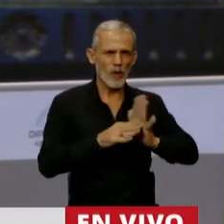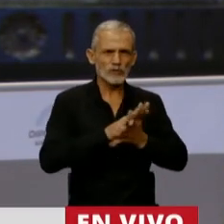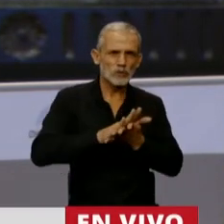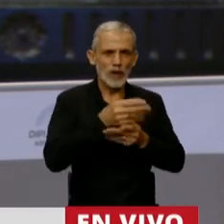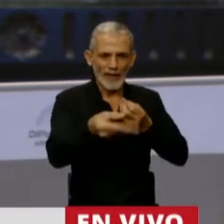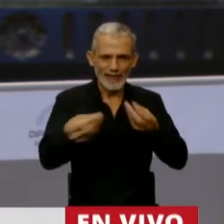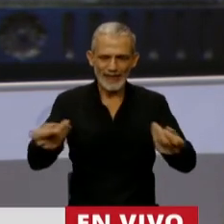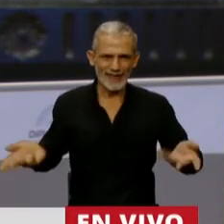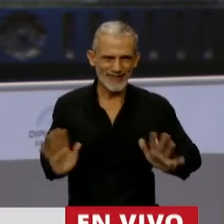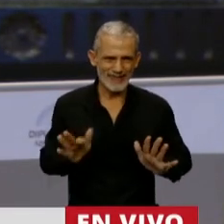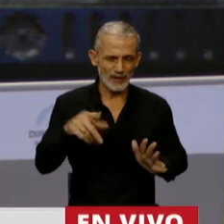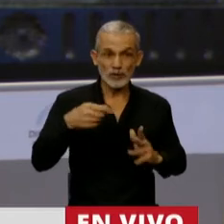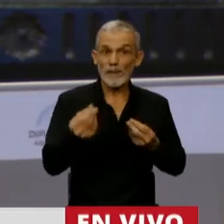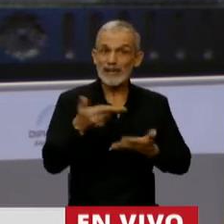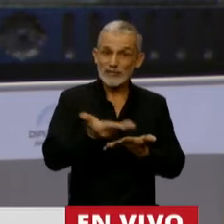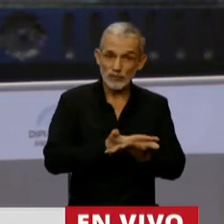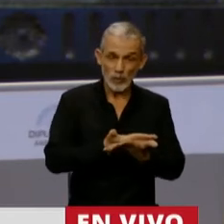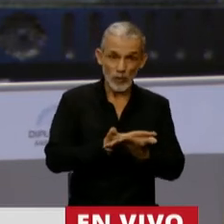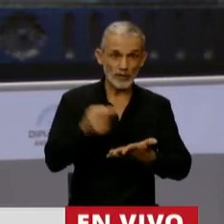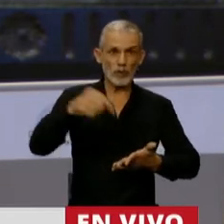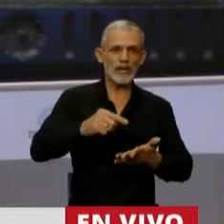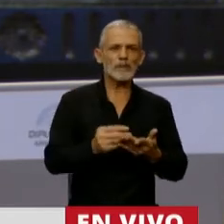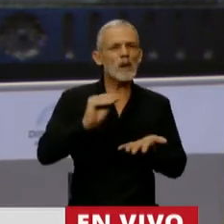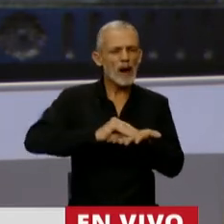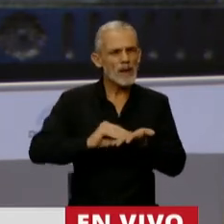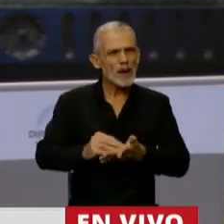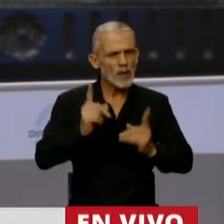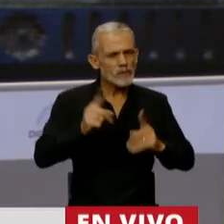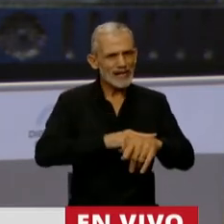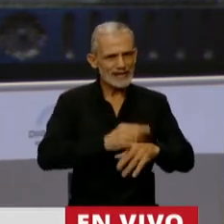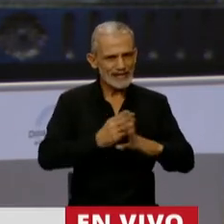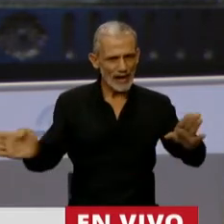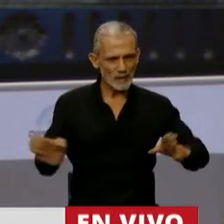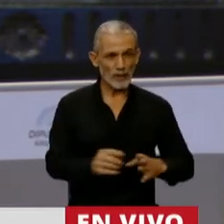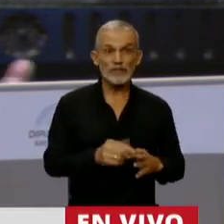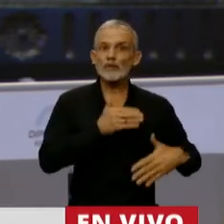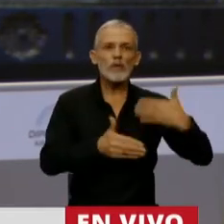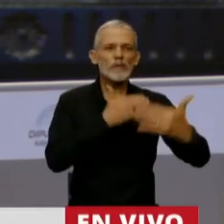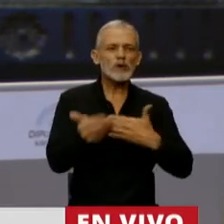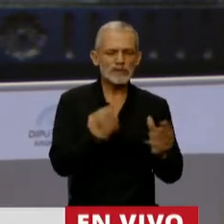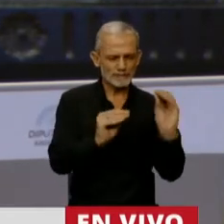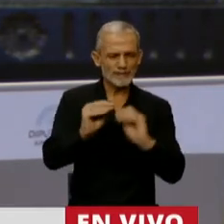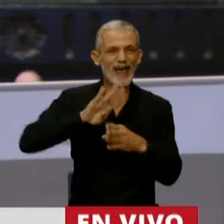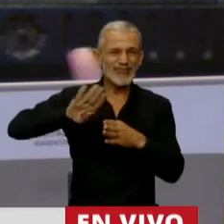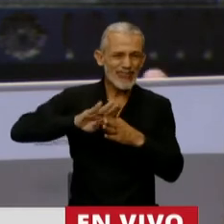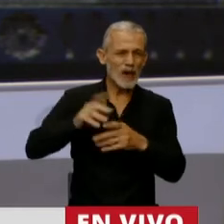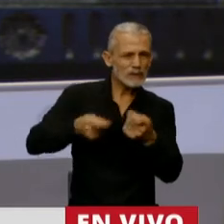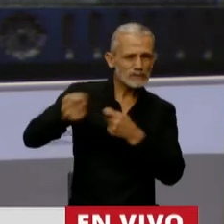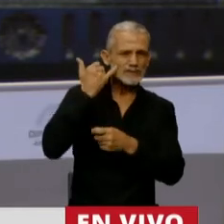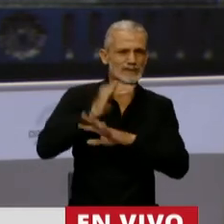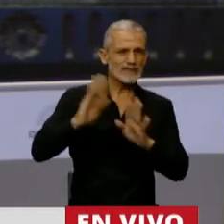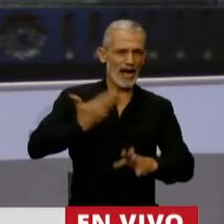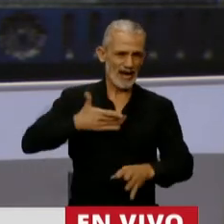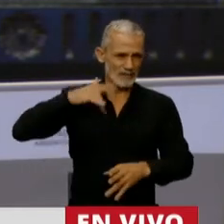impulsado, y que este presupuesto de alguna manera viene a profundizar y a sostener. Todo ese proceso de reestructuración de la deuda que llevamos